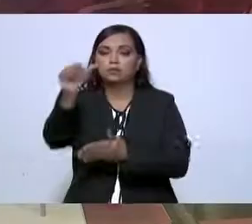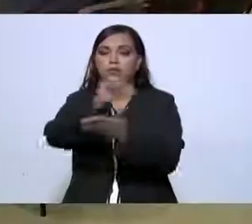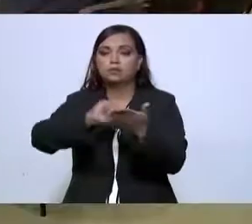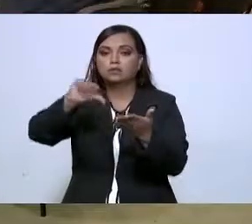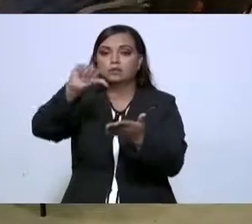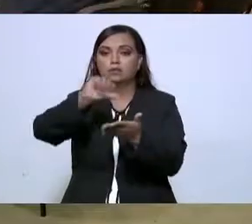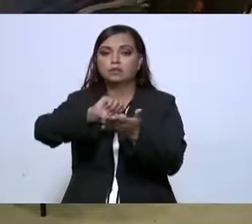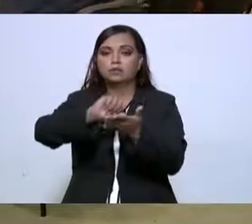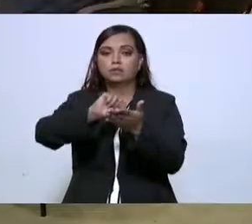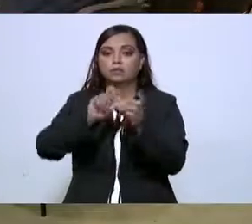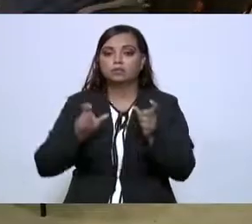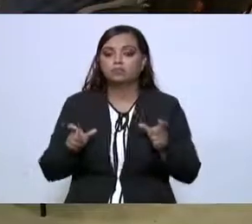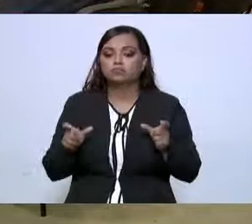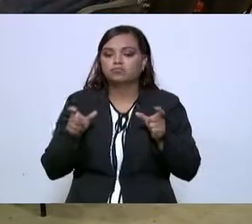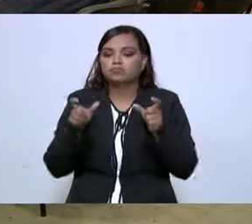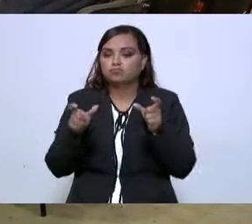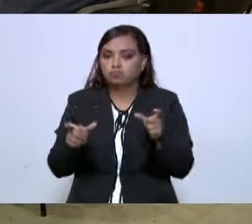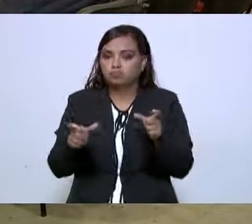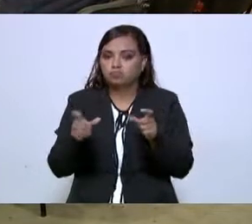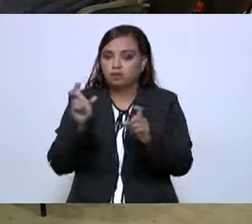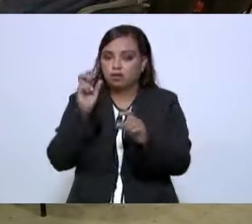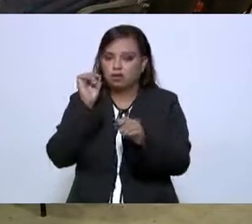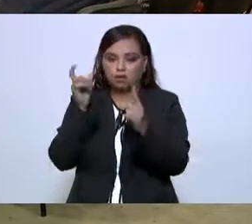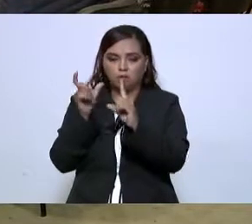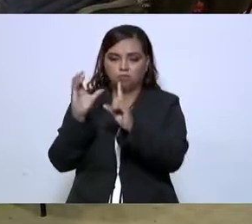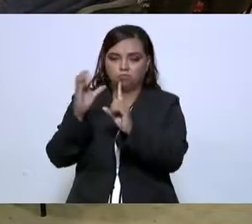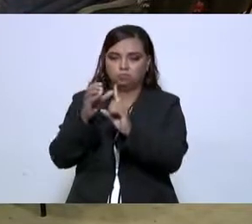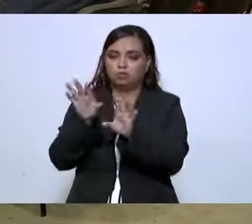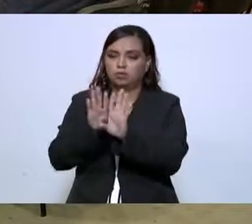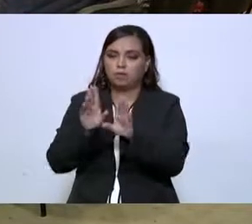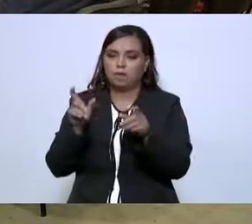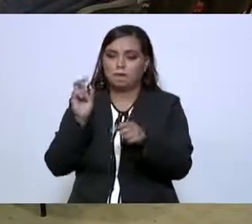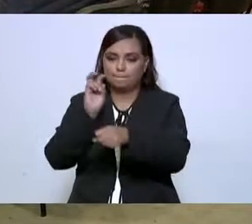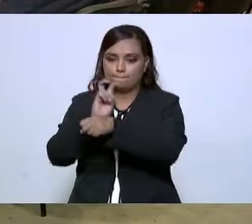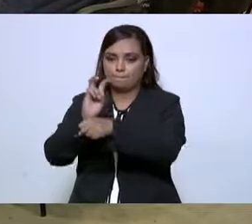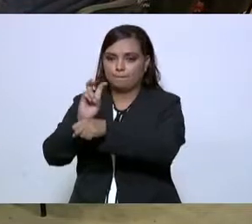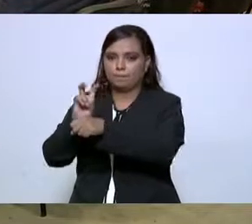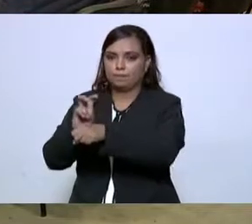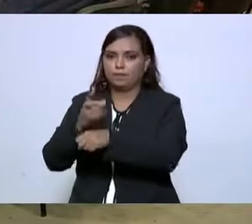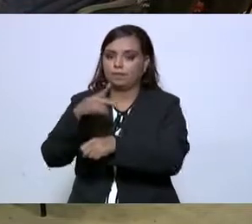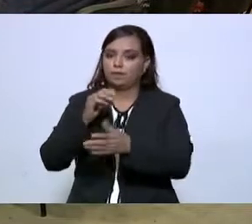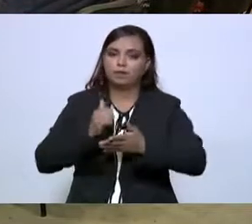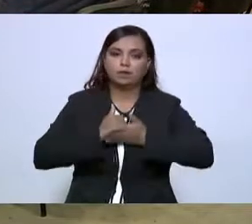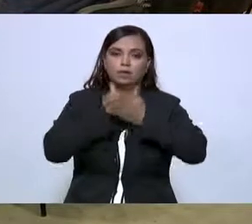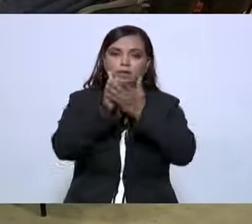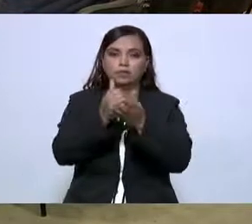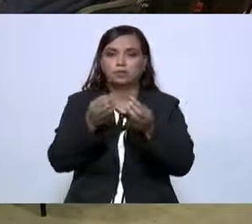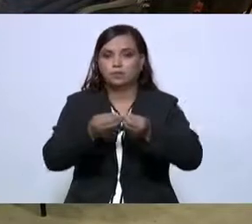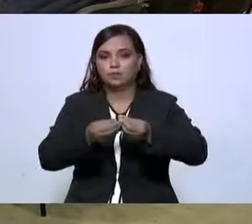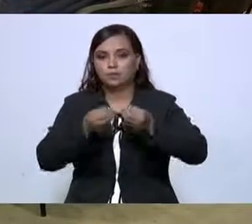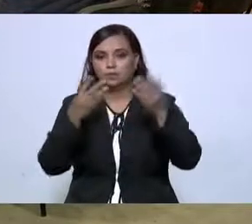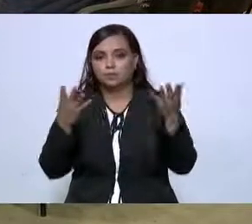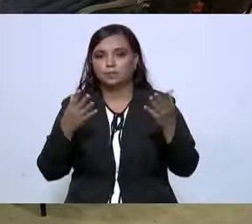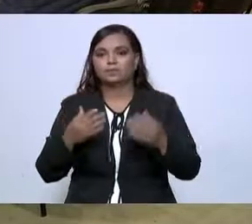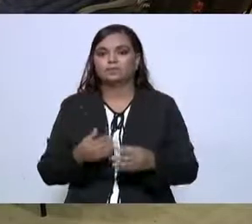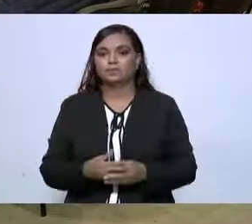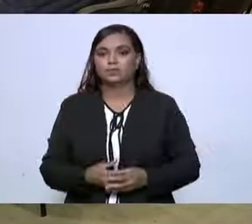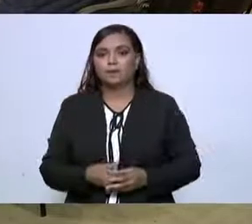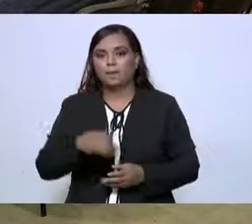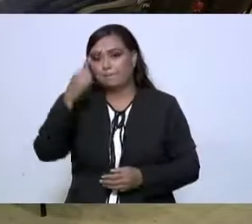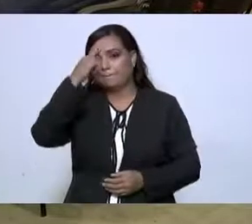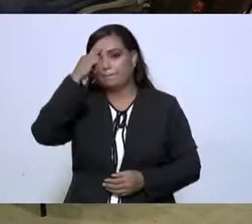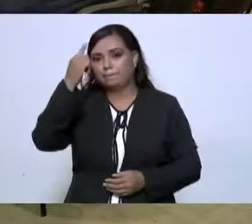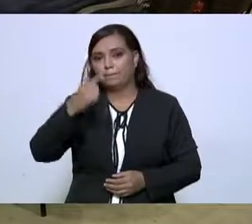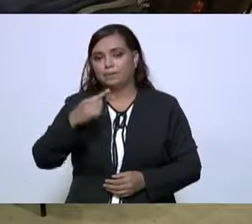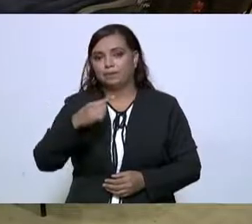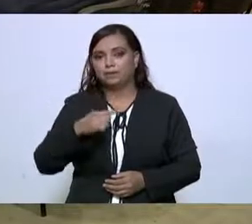de seguridad y de vigilancia. Pero esto va a ayudar mucho para